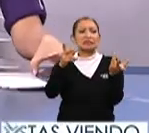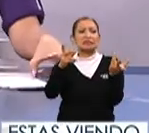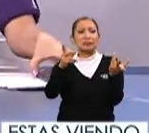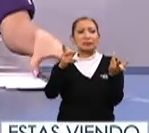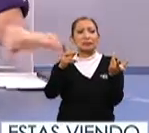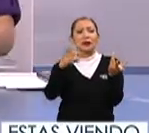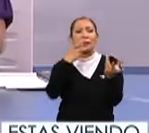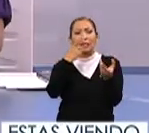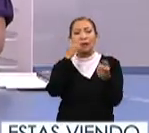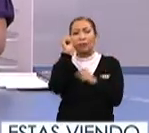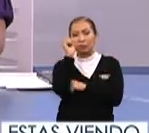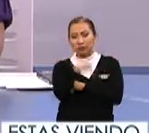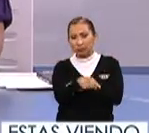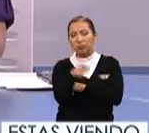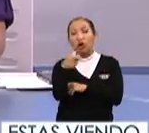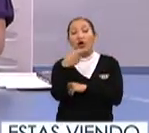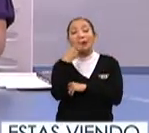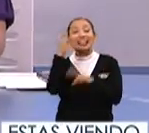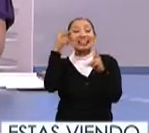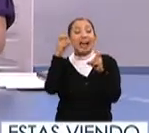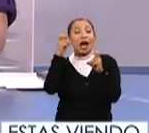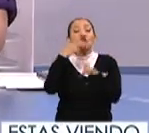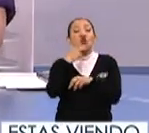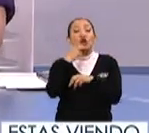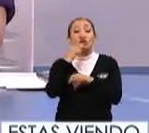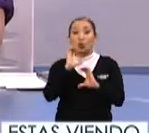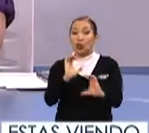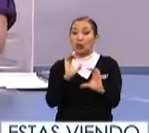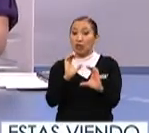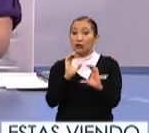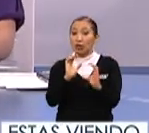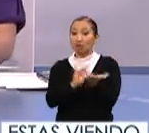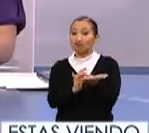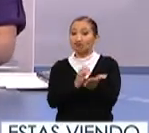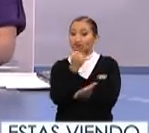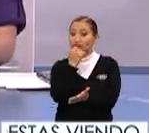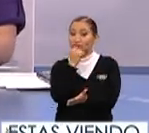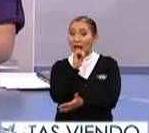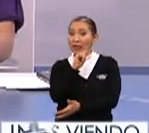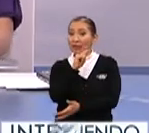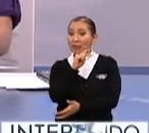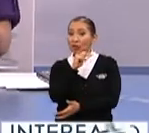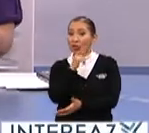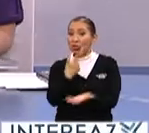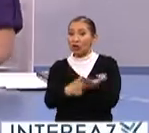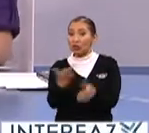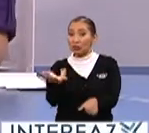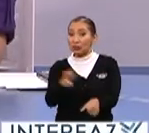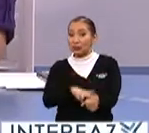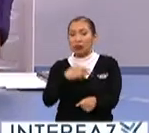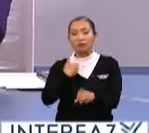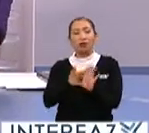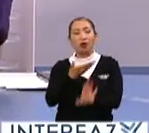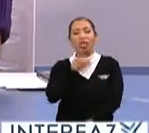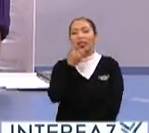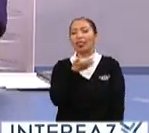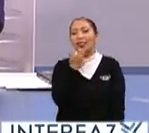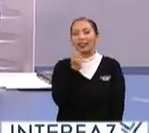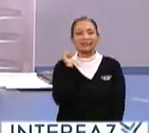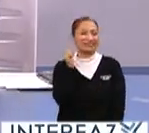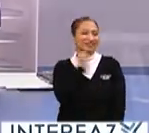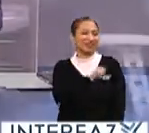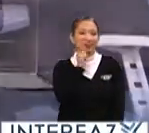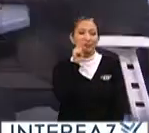con quien hablaremos precisamente sobre el uso racional de los antibióticos en los hospitales porque estamos muy acostumbrados, doctor,